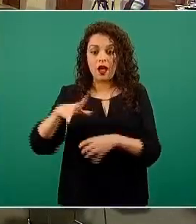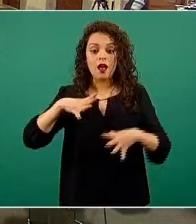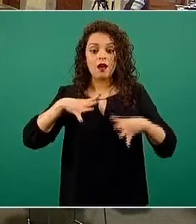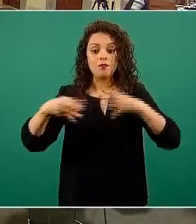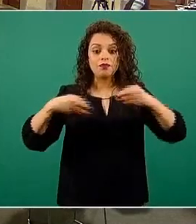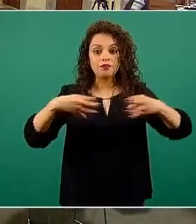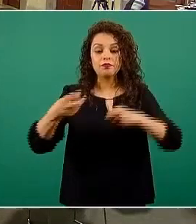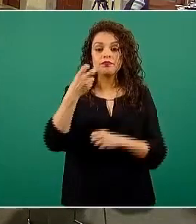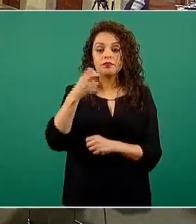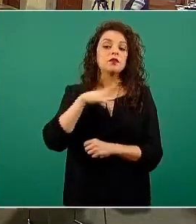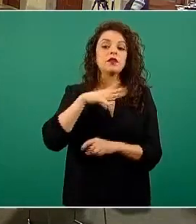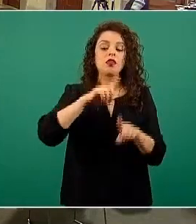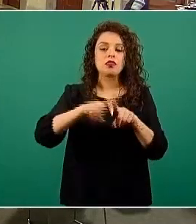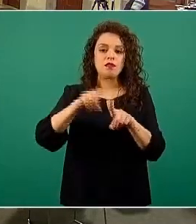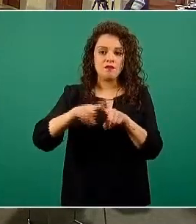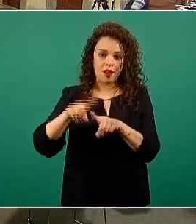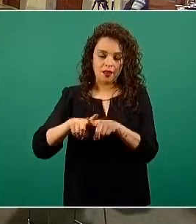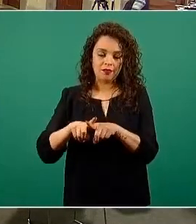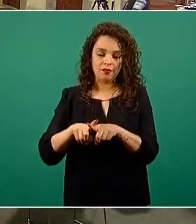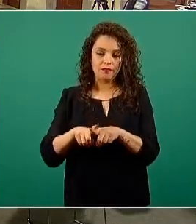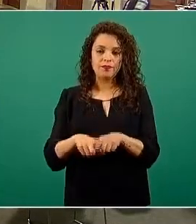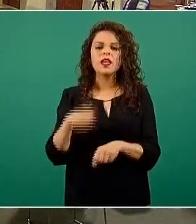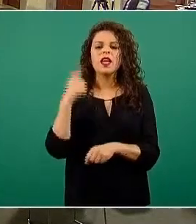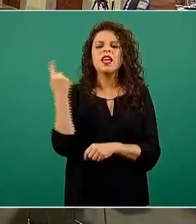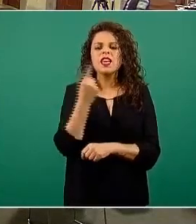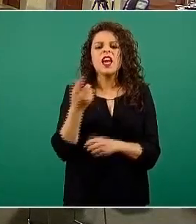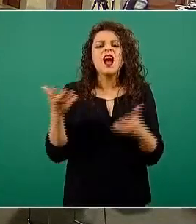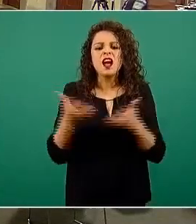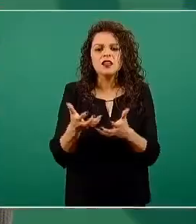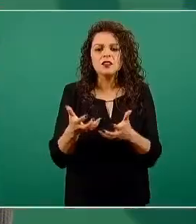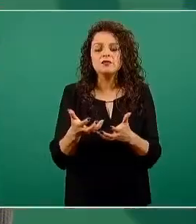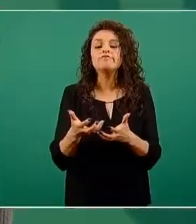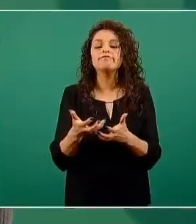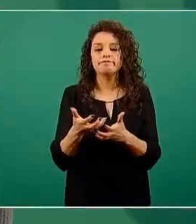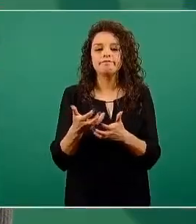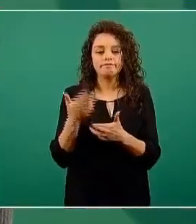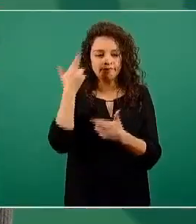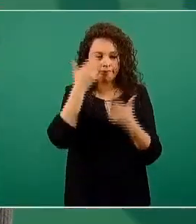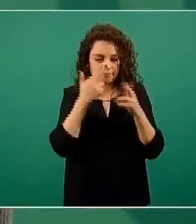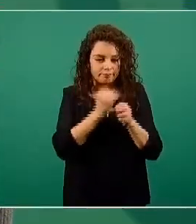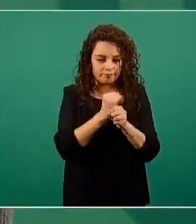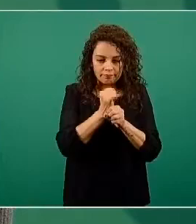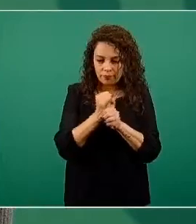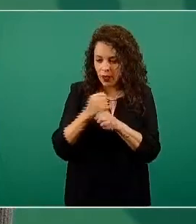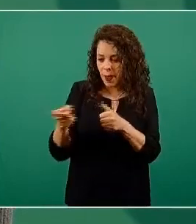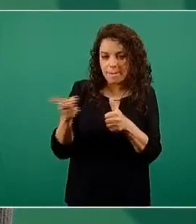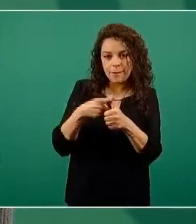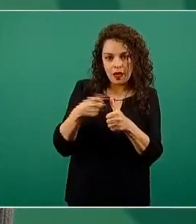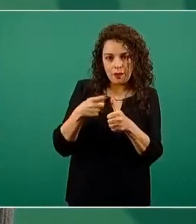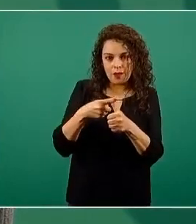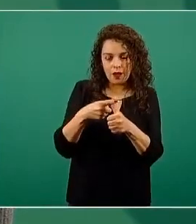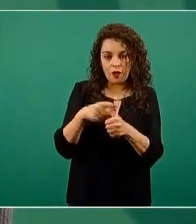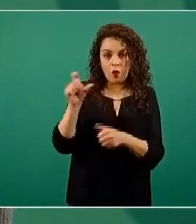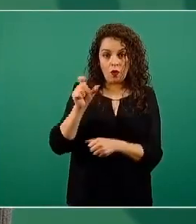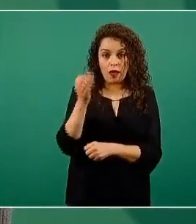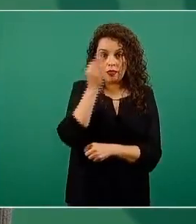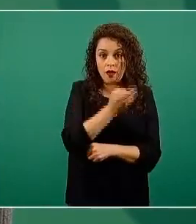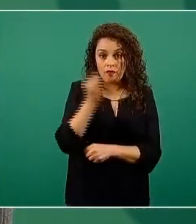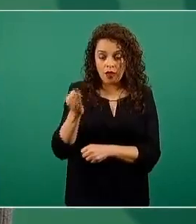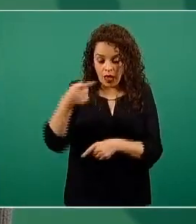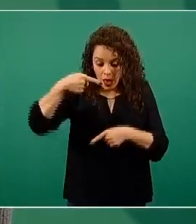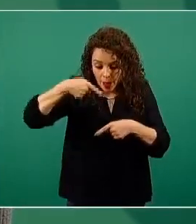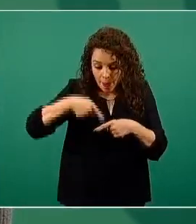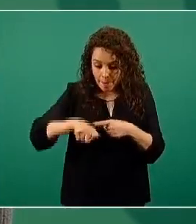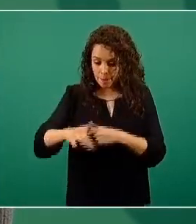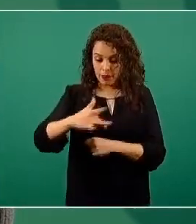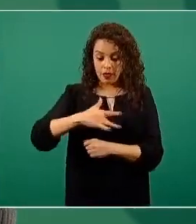de actividades. Lo que se hace precisamente es hacer un rastreo, primero, obviamente, partiendo de la fecha de inicio de síntomas